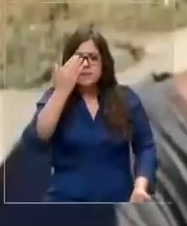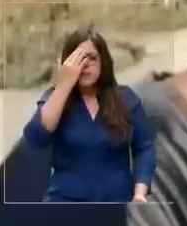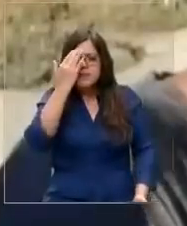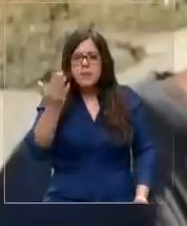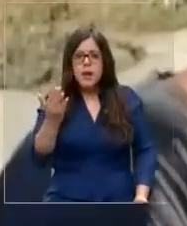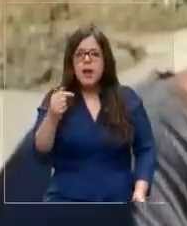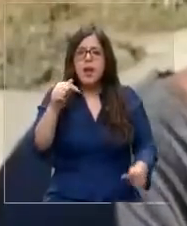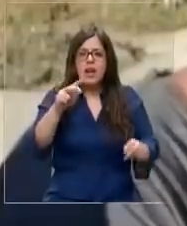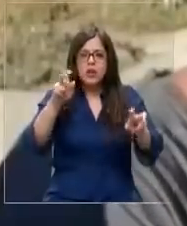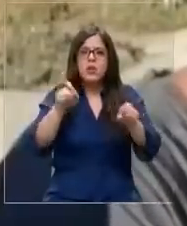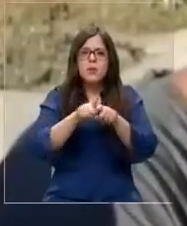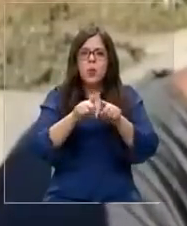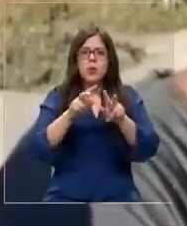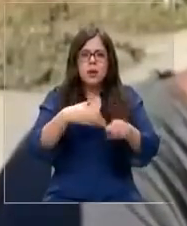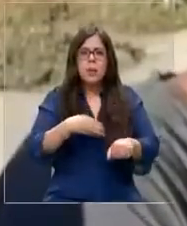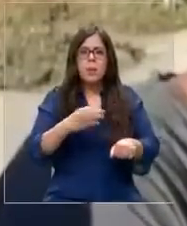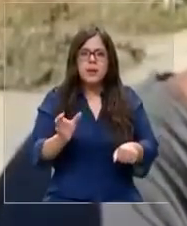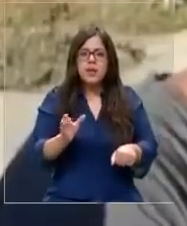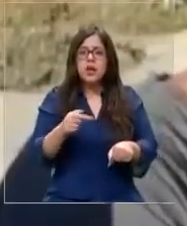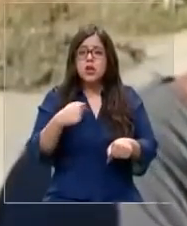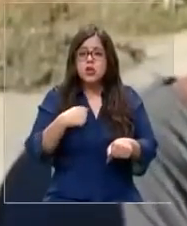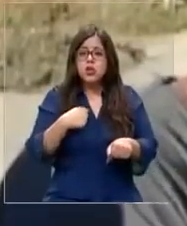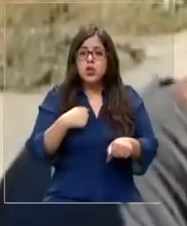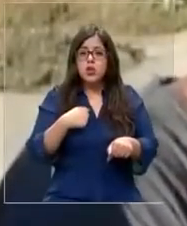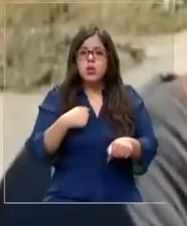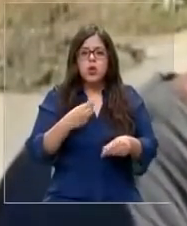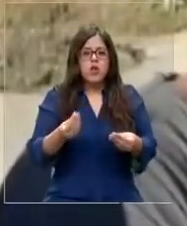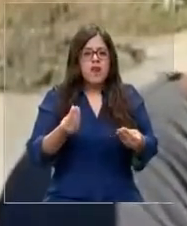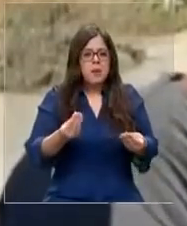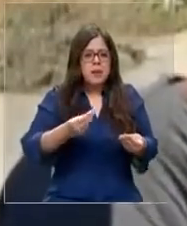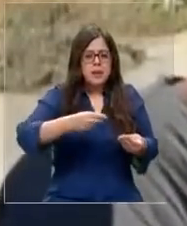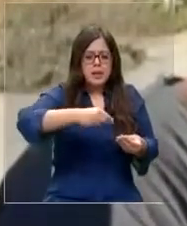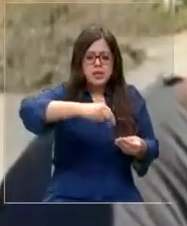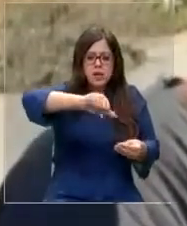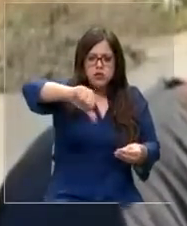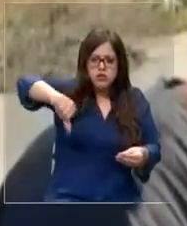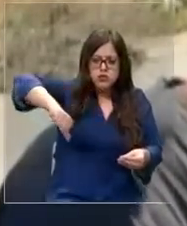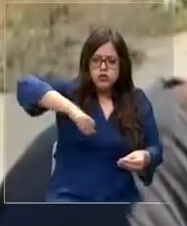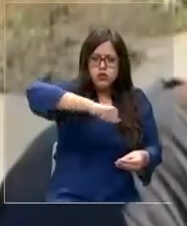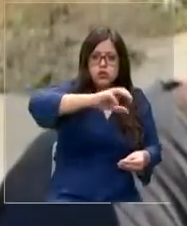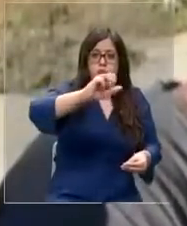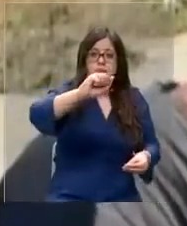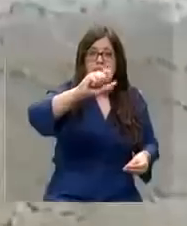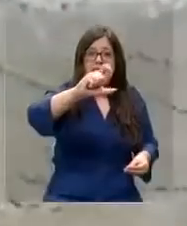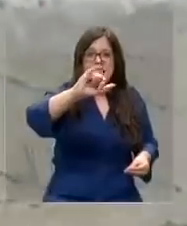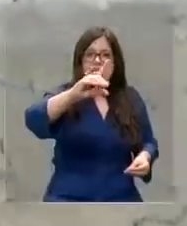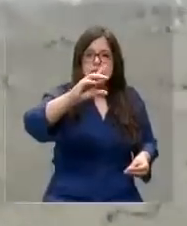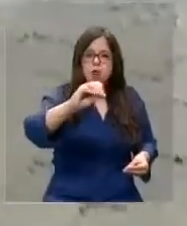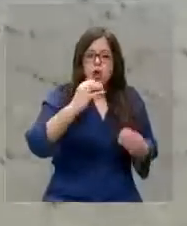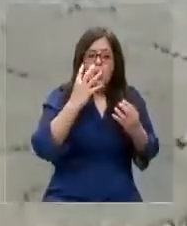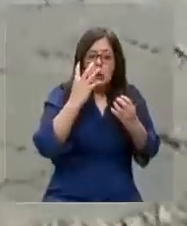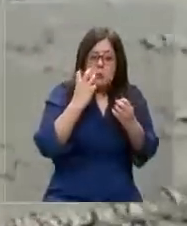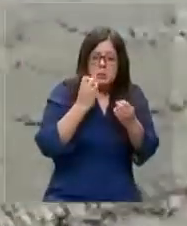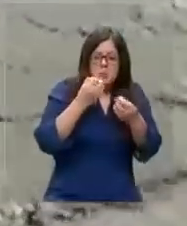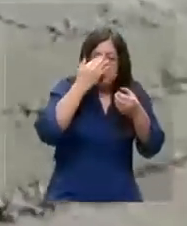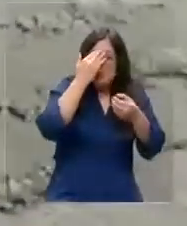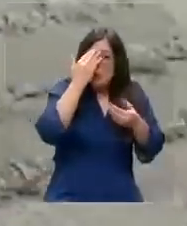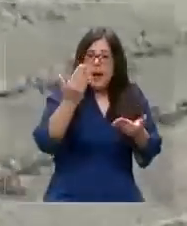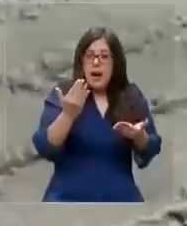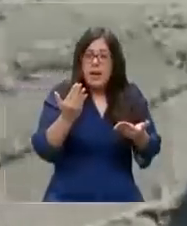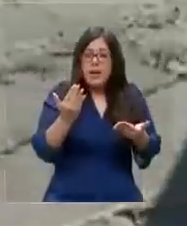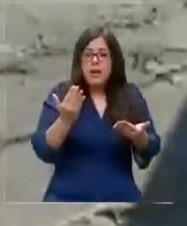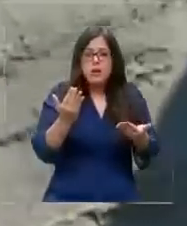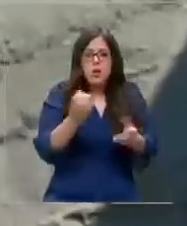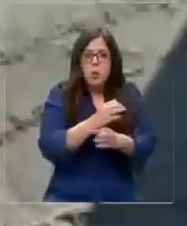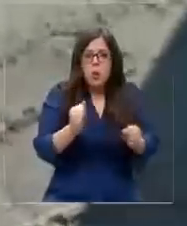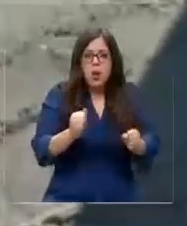es una cosa de sentido común. Yo no voy a dejar un ácido así de fuerte, que era soda cáustica. Yo recién el día del lunes voy a